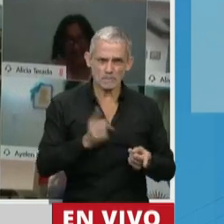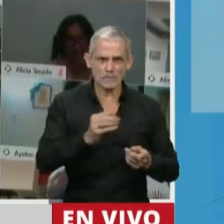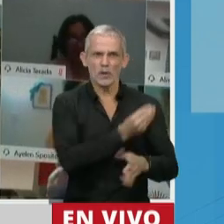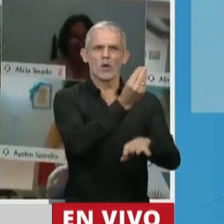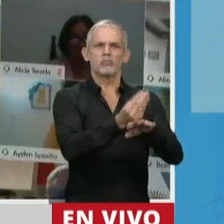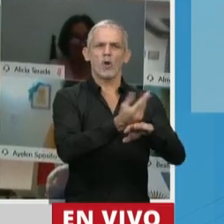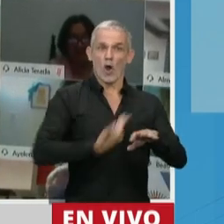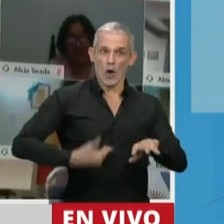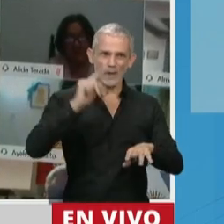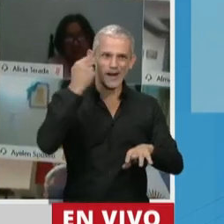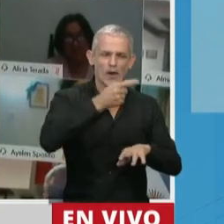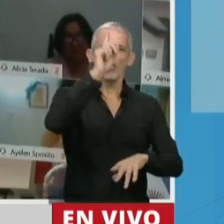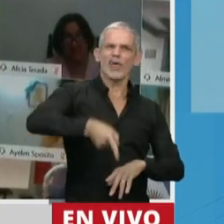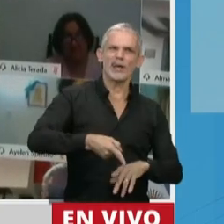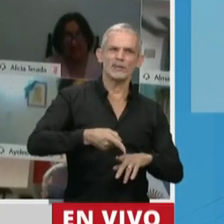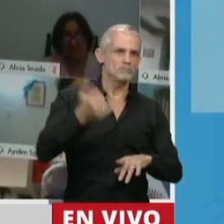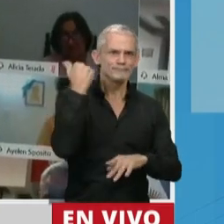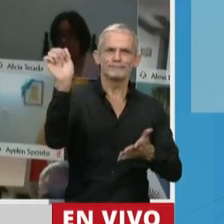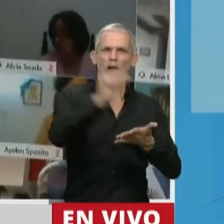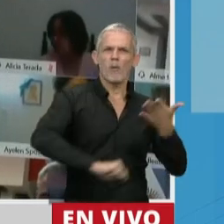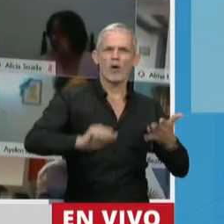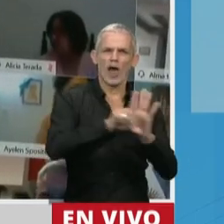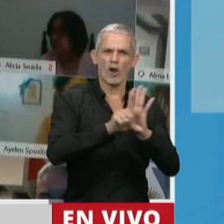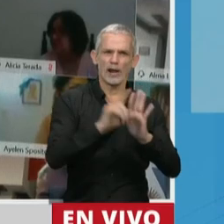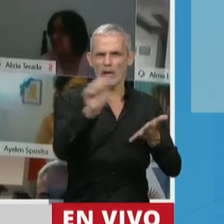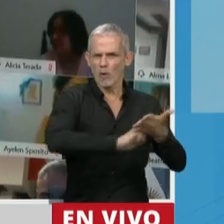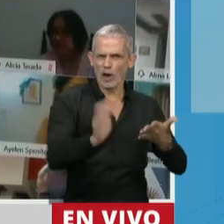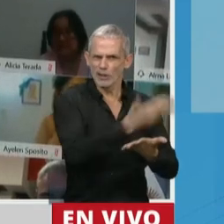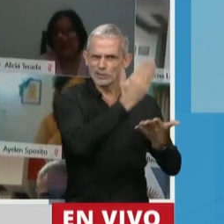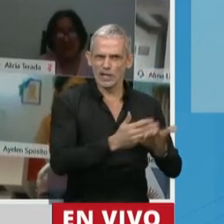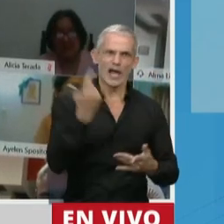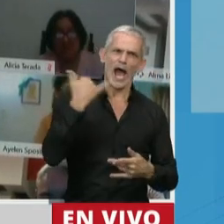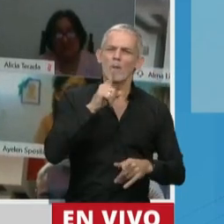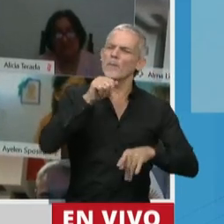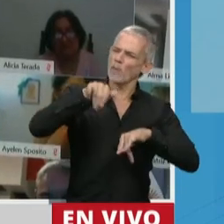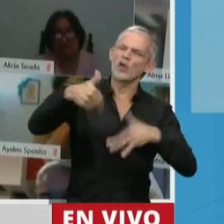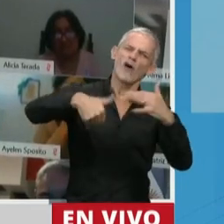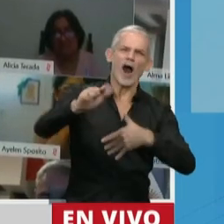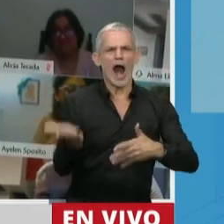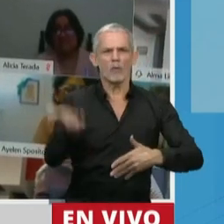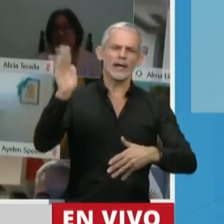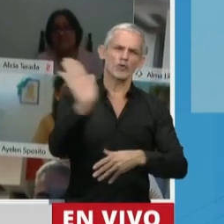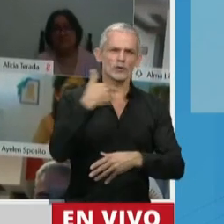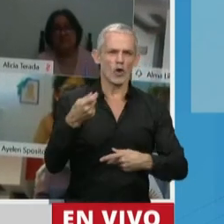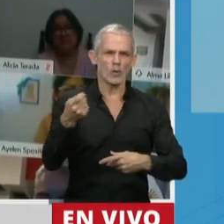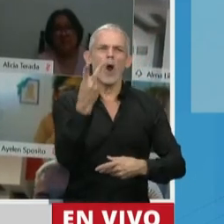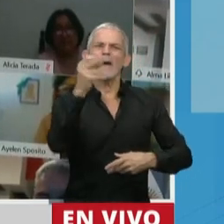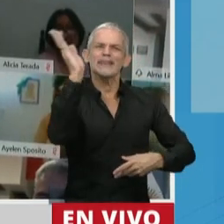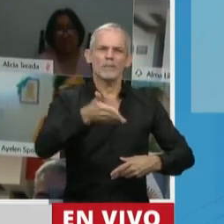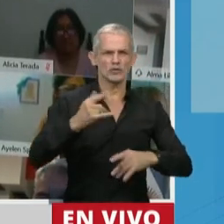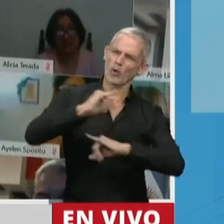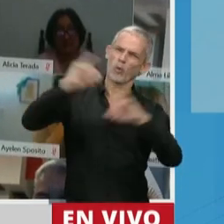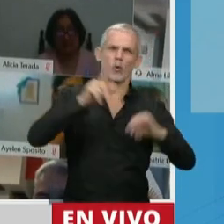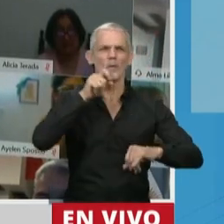asumió con un decreto, borró de un plumazo la ley vigente, y les había prometido además un aumento a todos los jubilados del 20%.